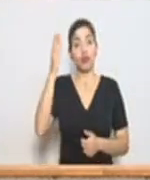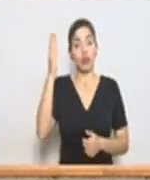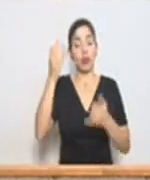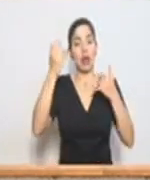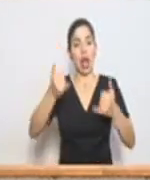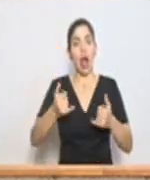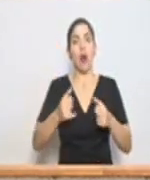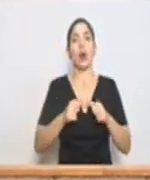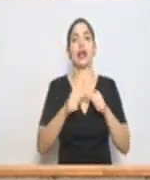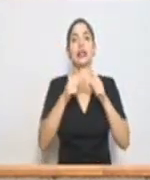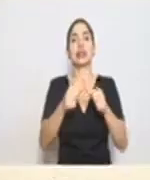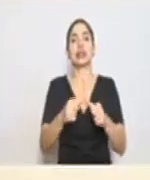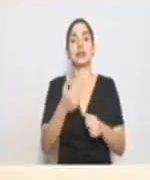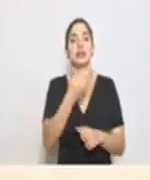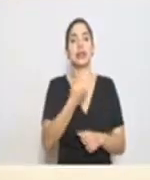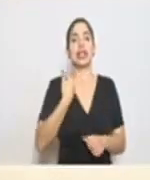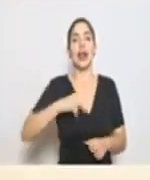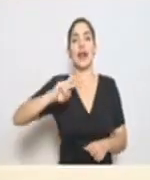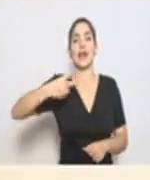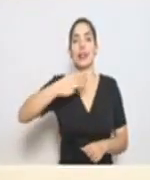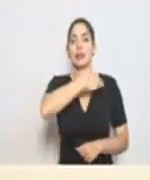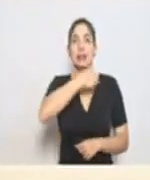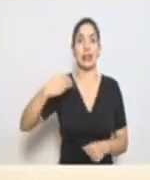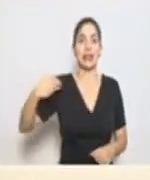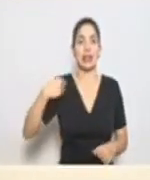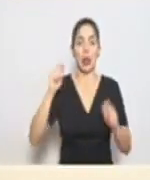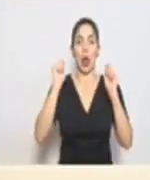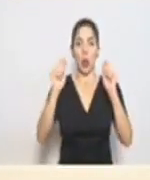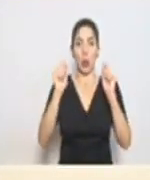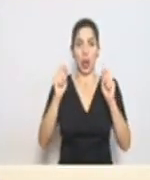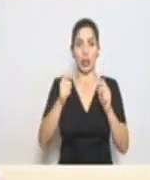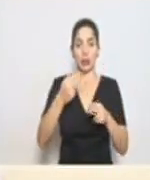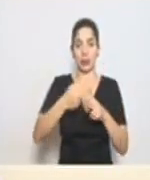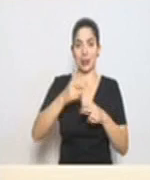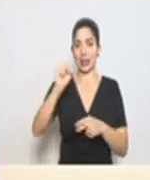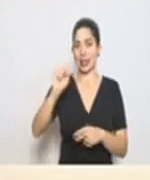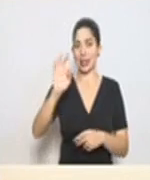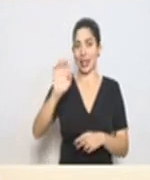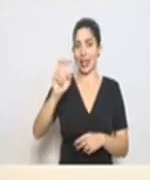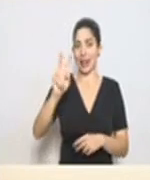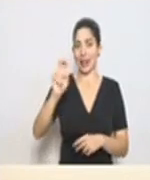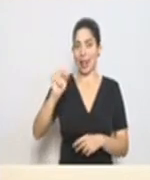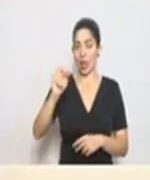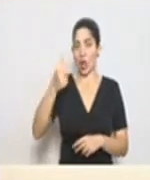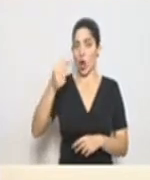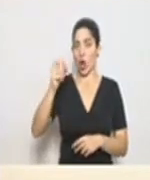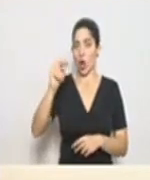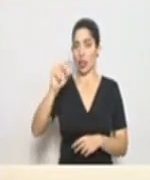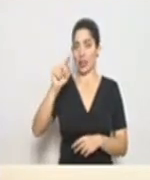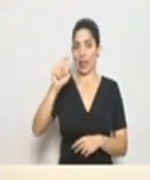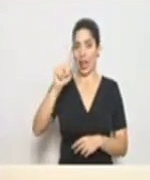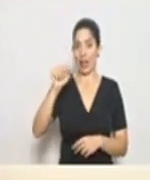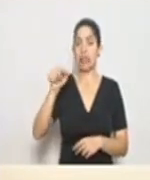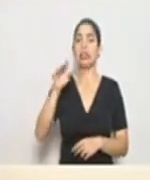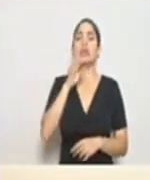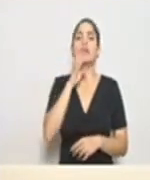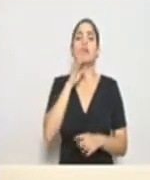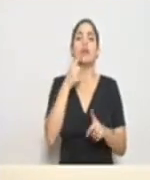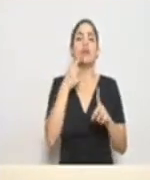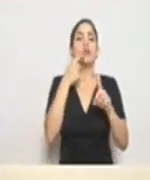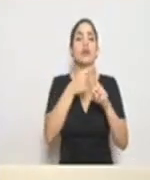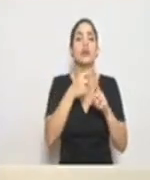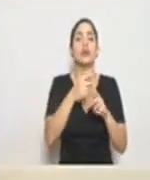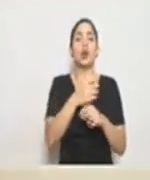continuamos con el señor viceministro de Educación, el señor Steven González, quien nos hablará sobre comedores